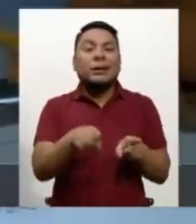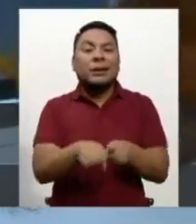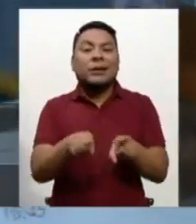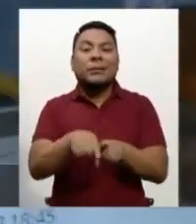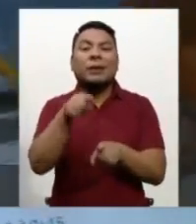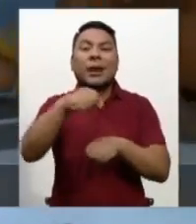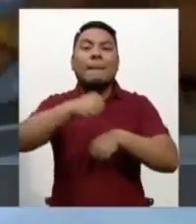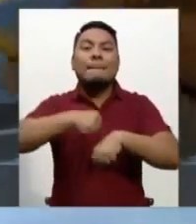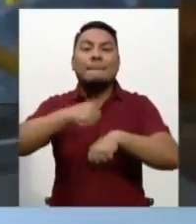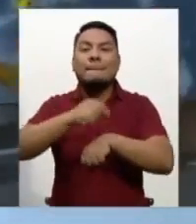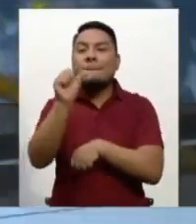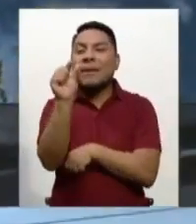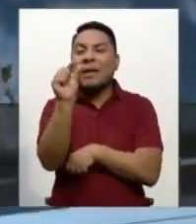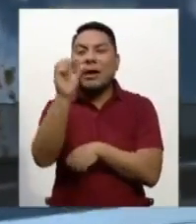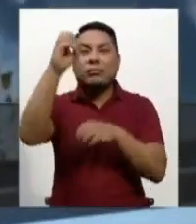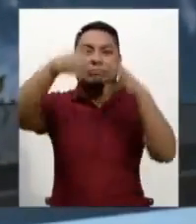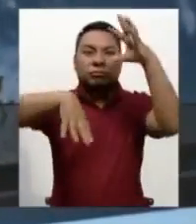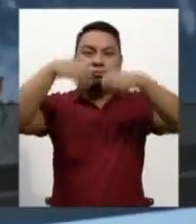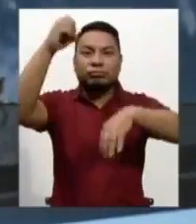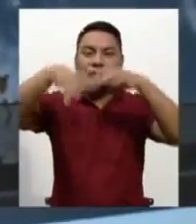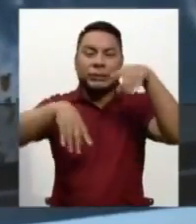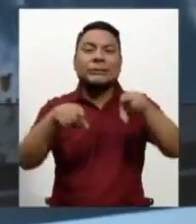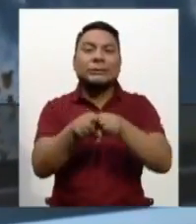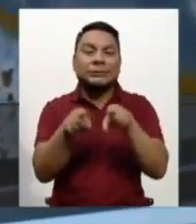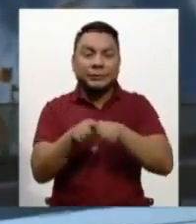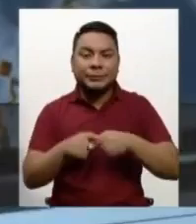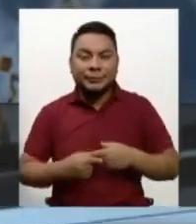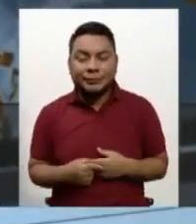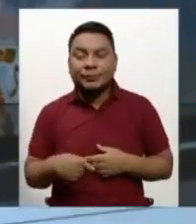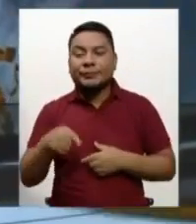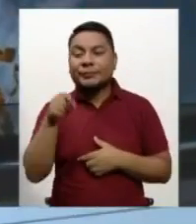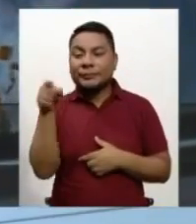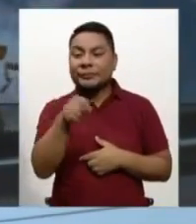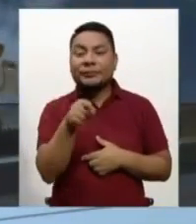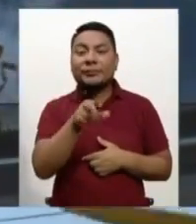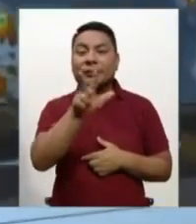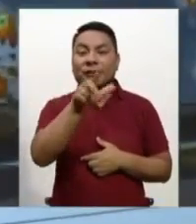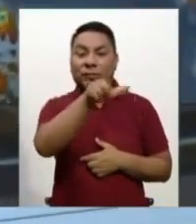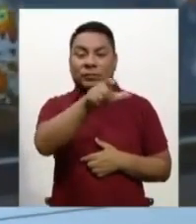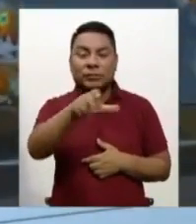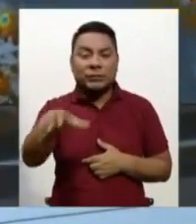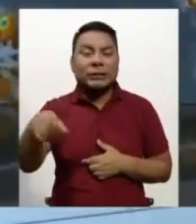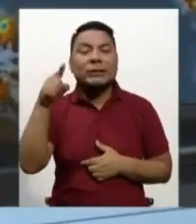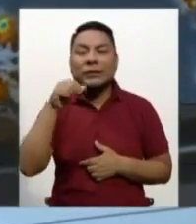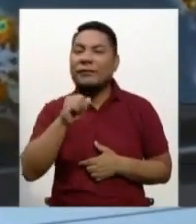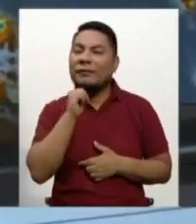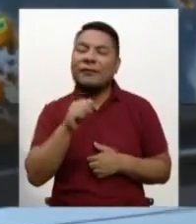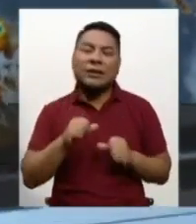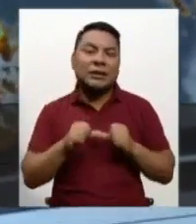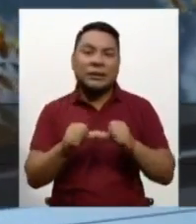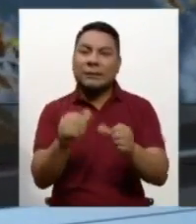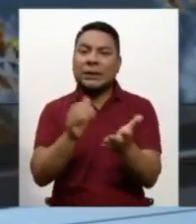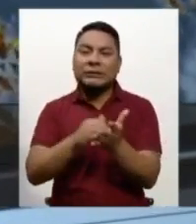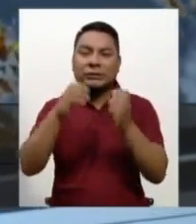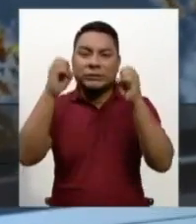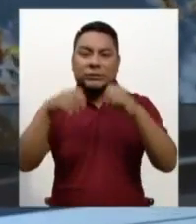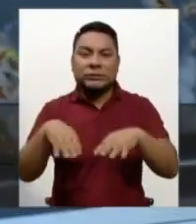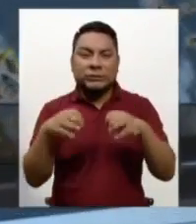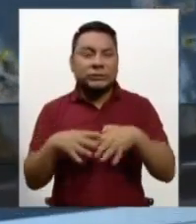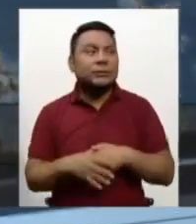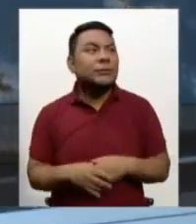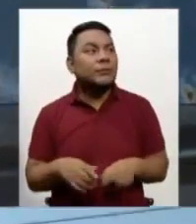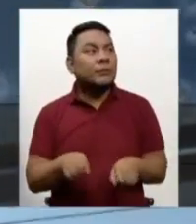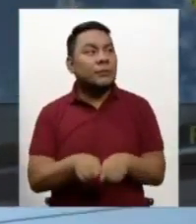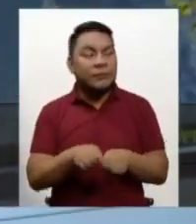bastante alta. Estas precipitaciones todavía se van a permanecer, todavía para algunos días más, debido a que todavía